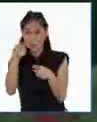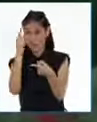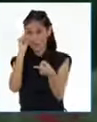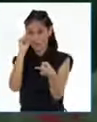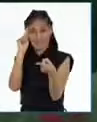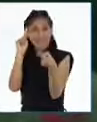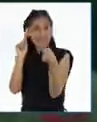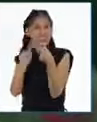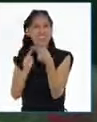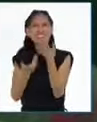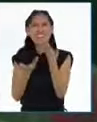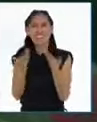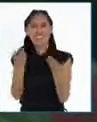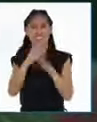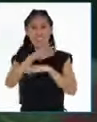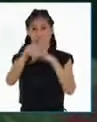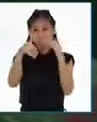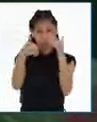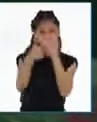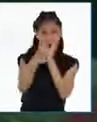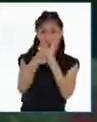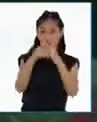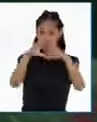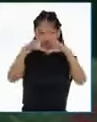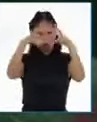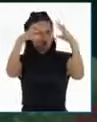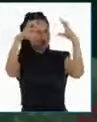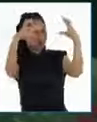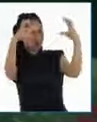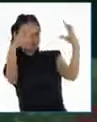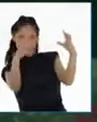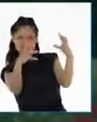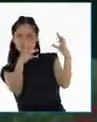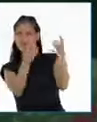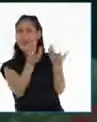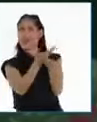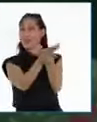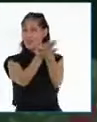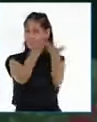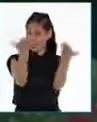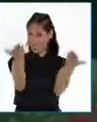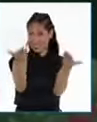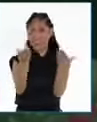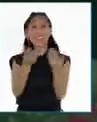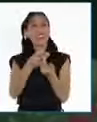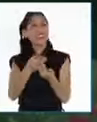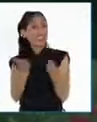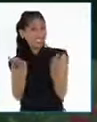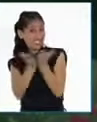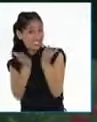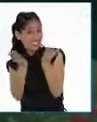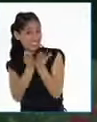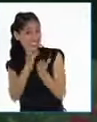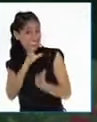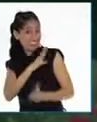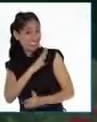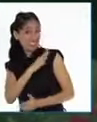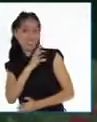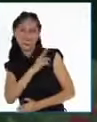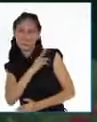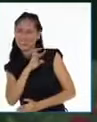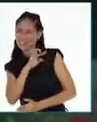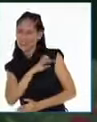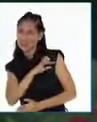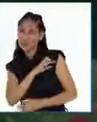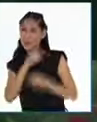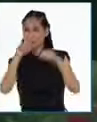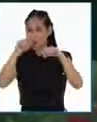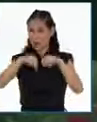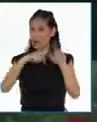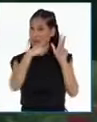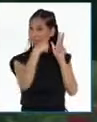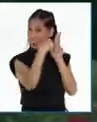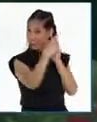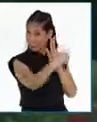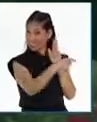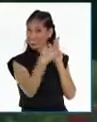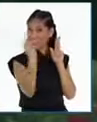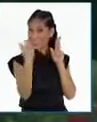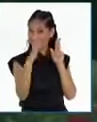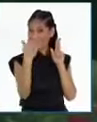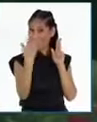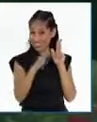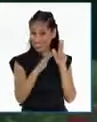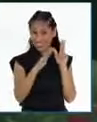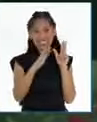mágico mundo de Decau para estudiantes de quinto y sexto de primaria. Tenemos a Edwin, María e Iyari ya conectados y